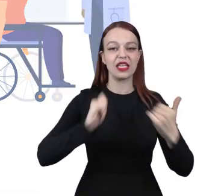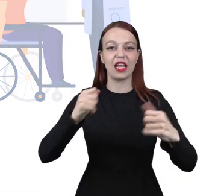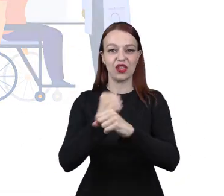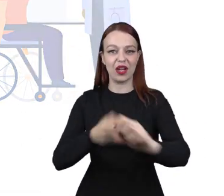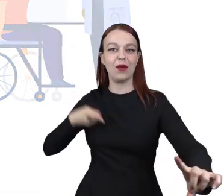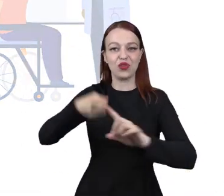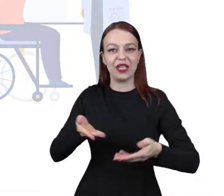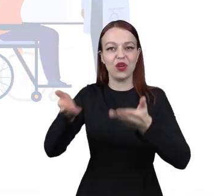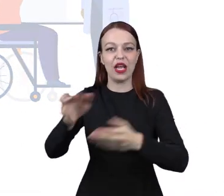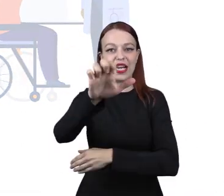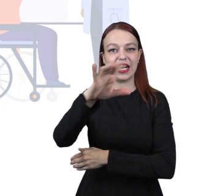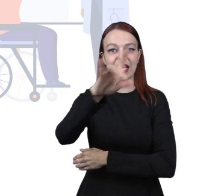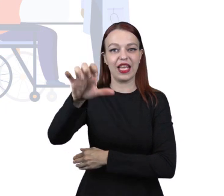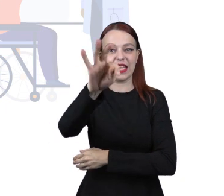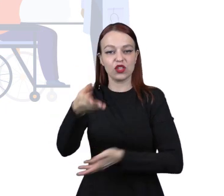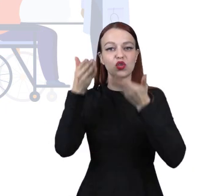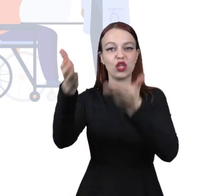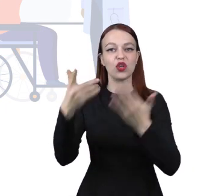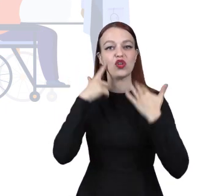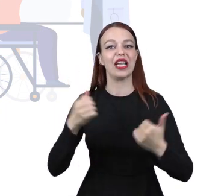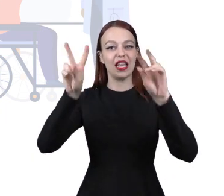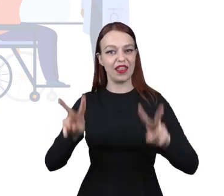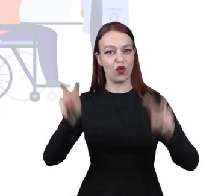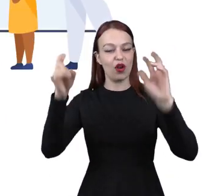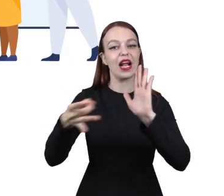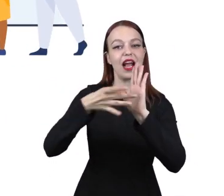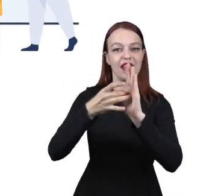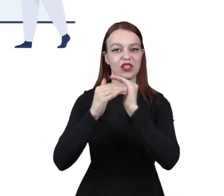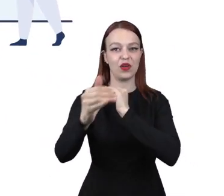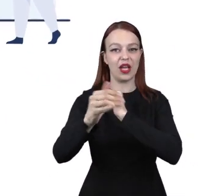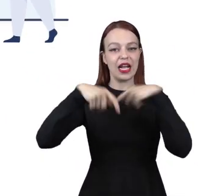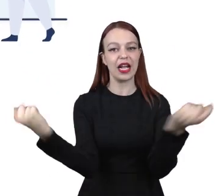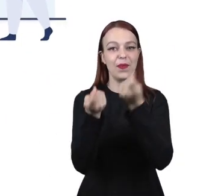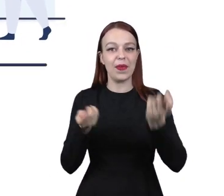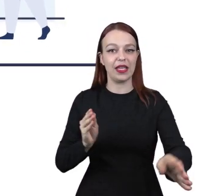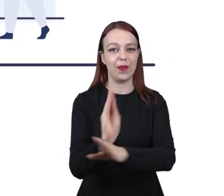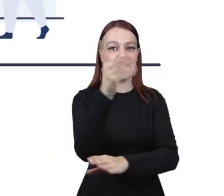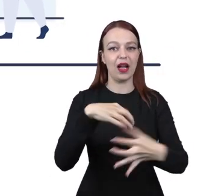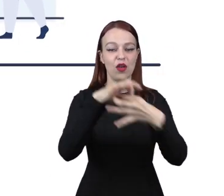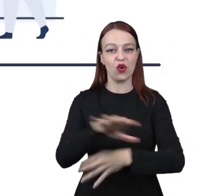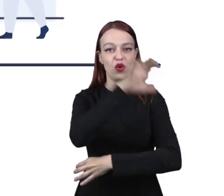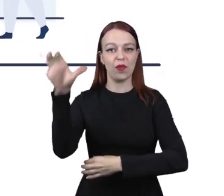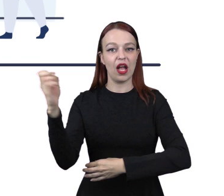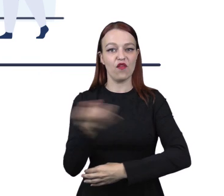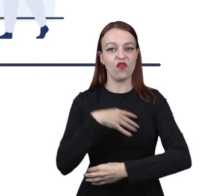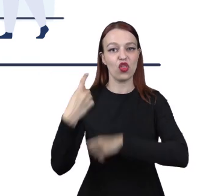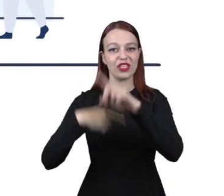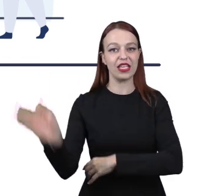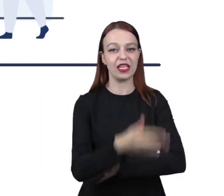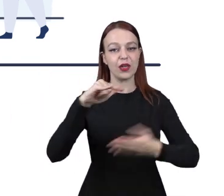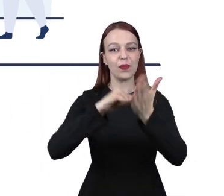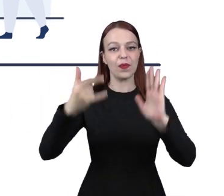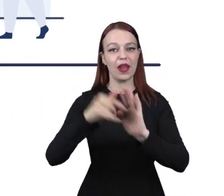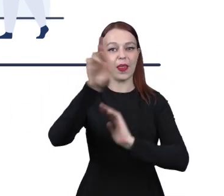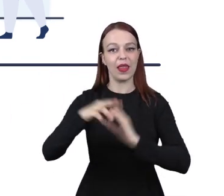contribuyendo a una sanidad innovadora, de calidad y sostenible. Campaña financiada por la Unión Europea. Fondos Next Generation. Plan de